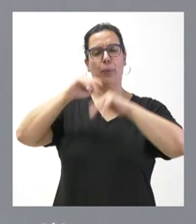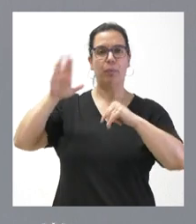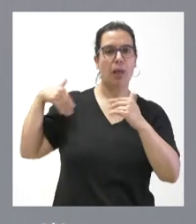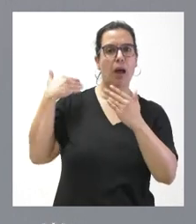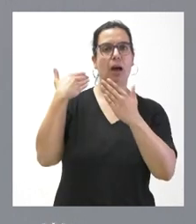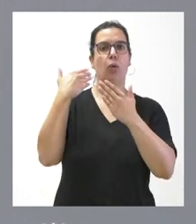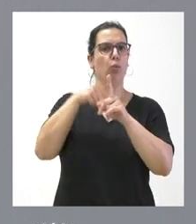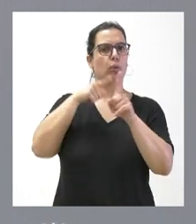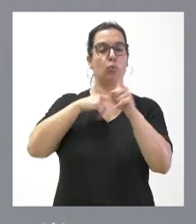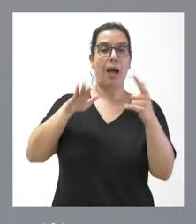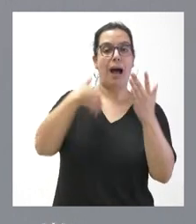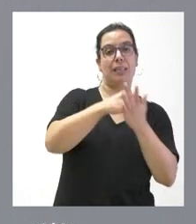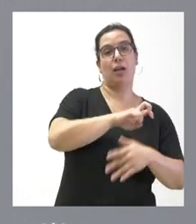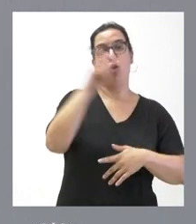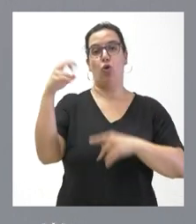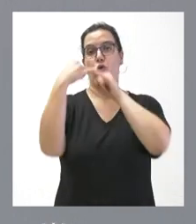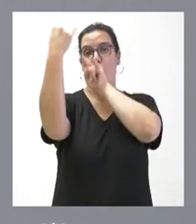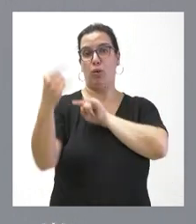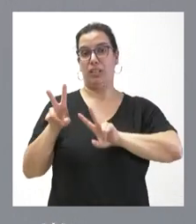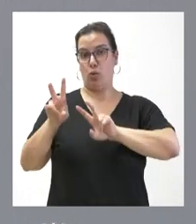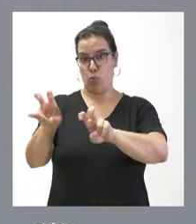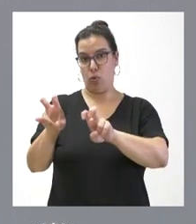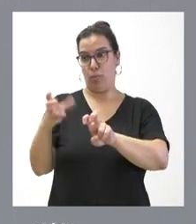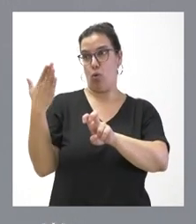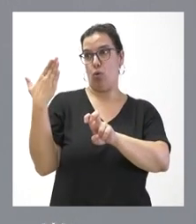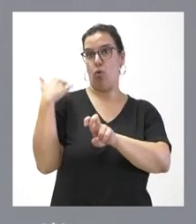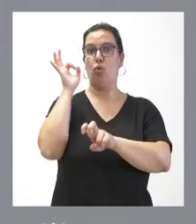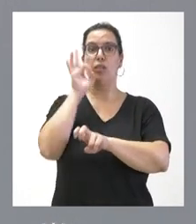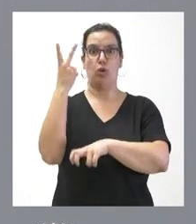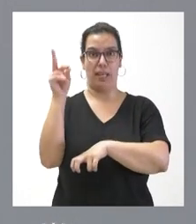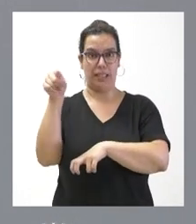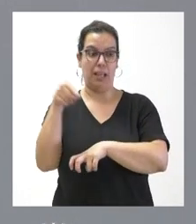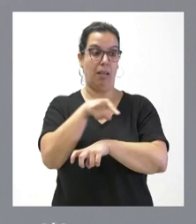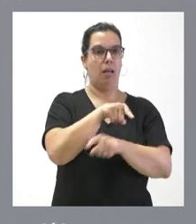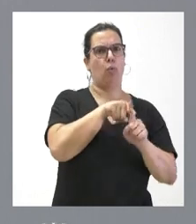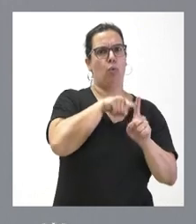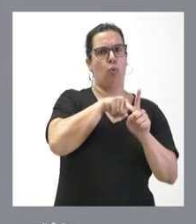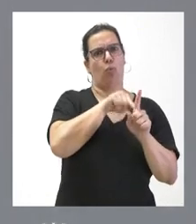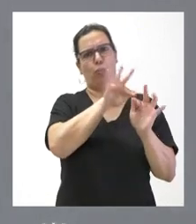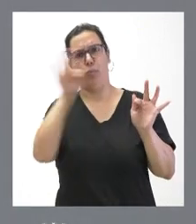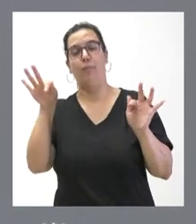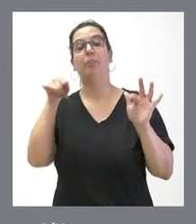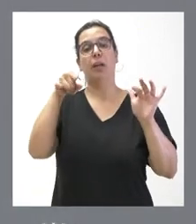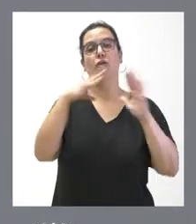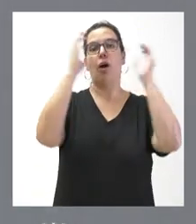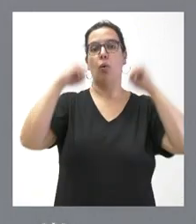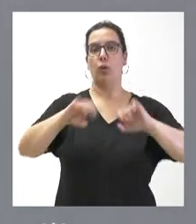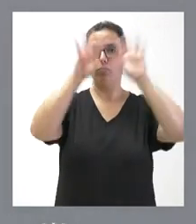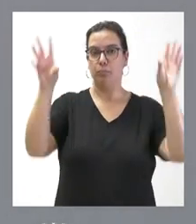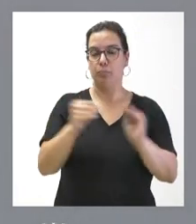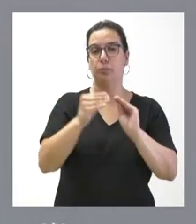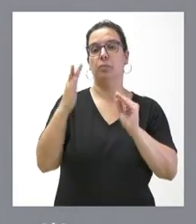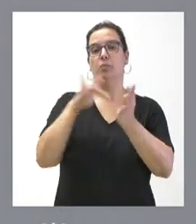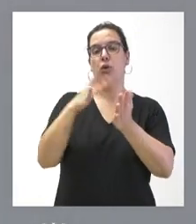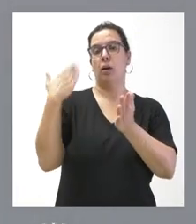nuevo puente en el pasado siglo. Este es el conjunto de los acuerdos que han sido objeto